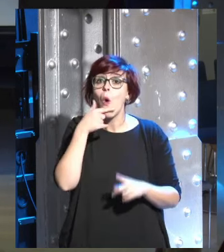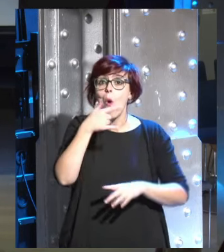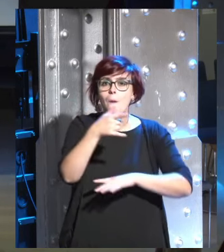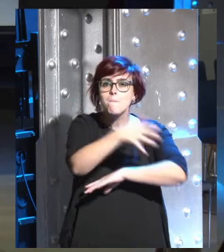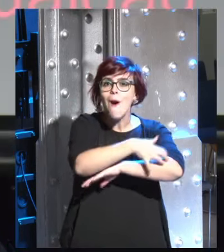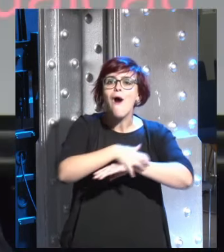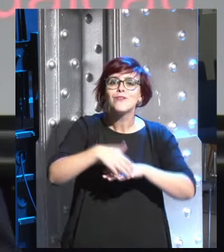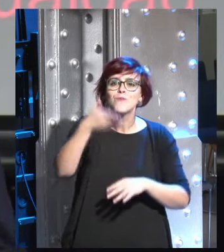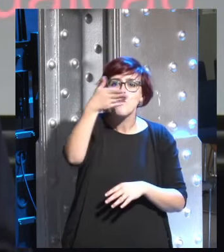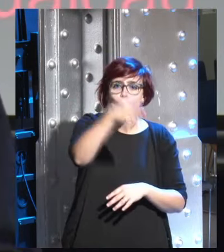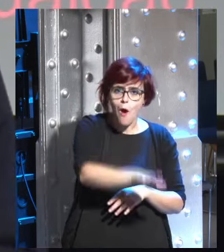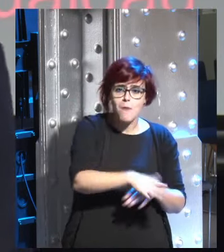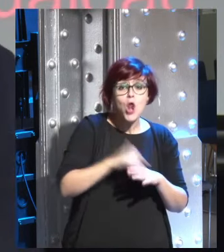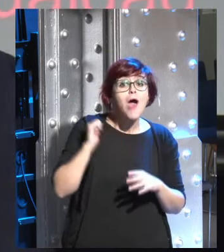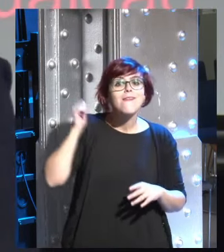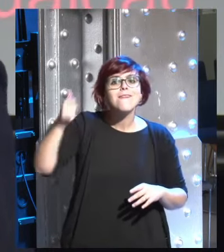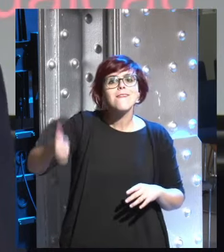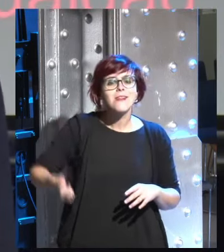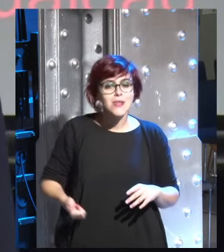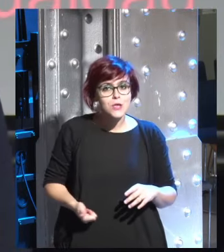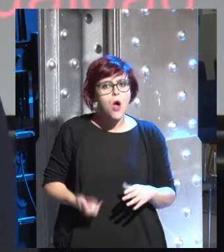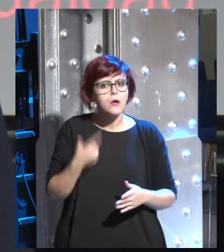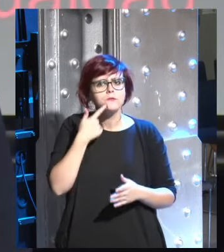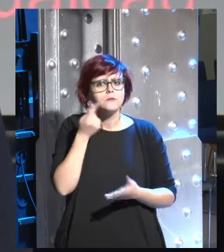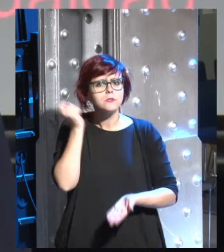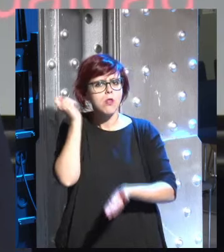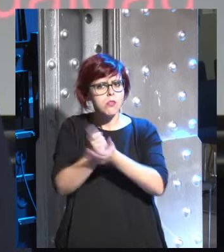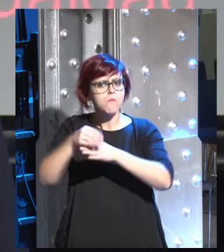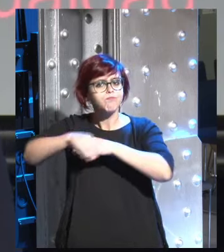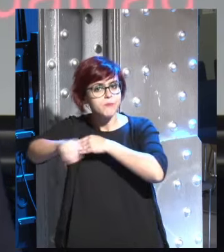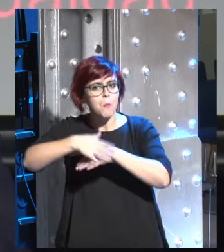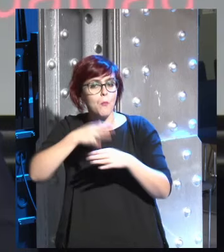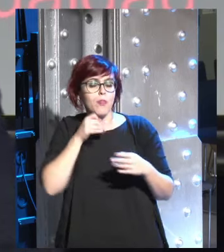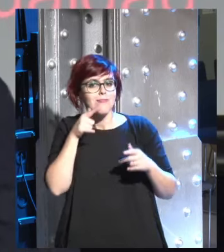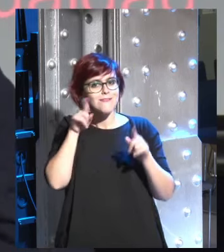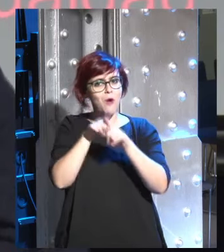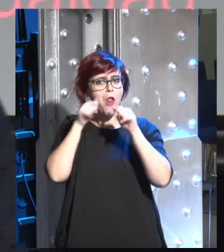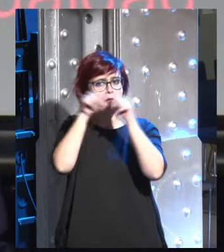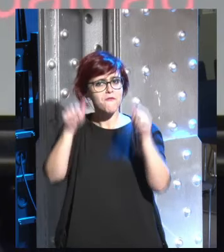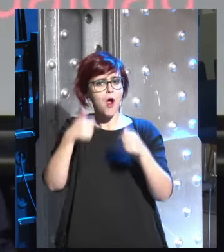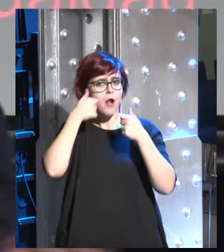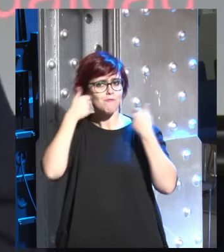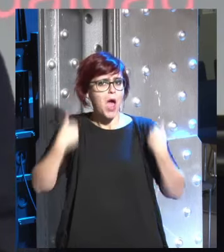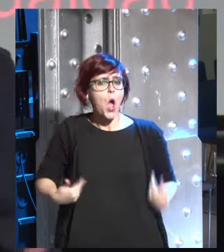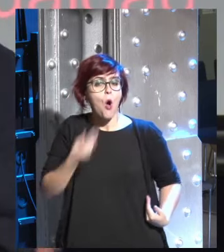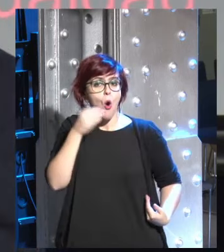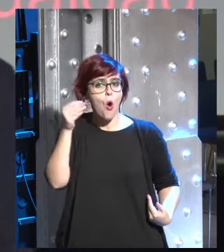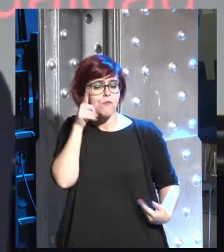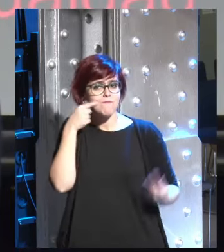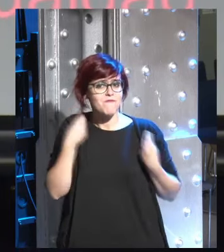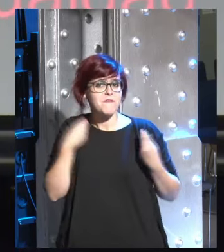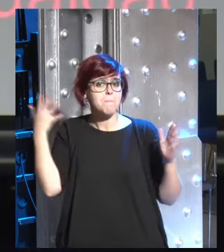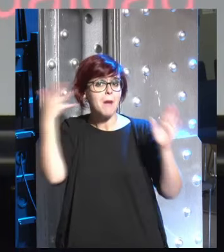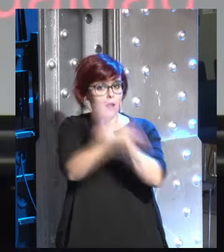pero los ricos podrán vivir eternamente siendo jóvenes y hermosos porque en teoría